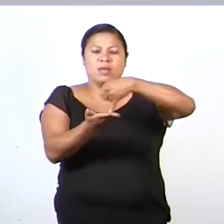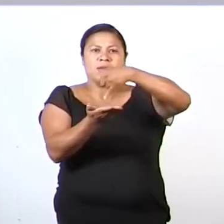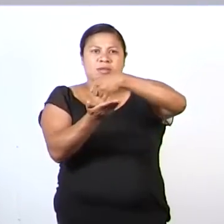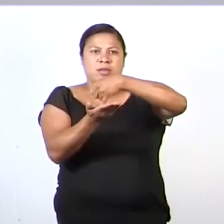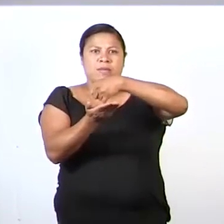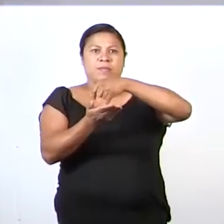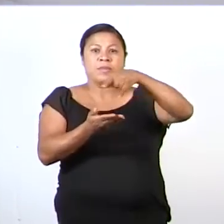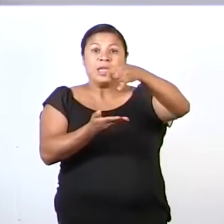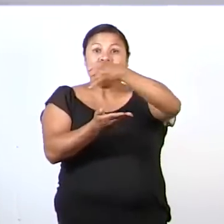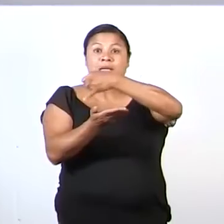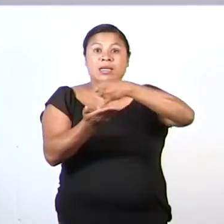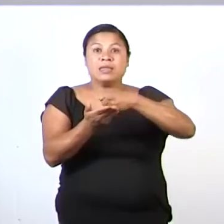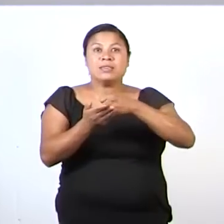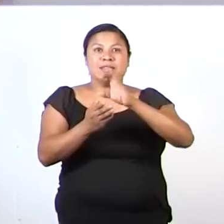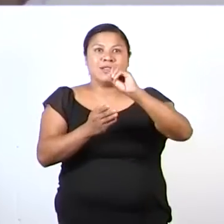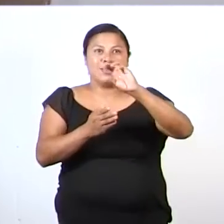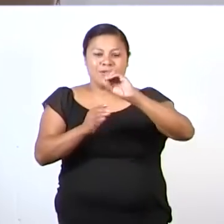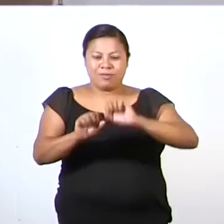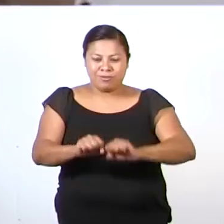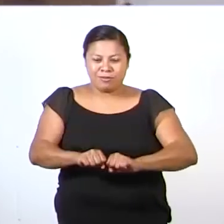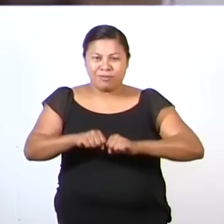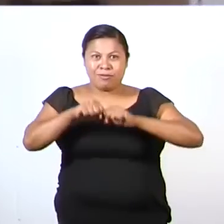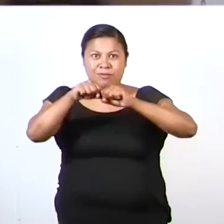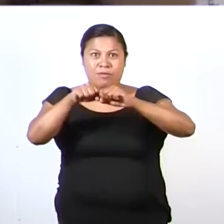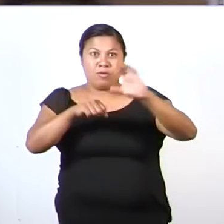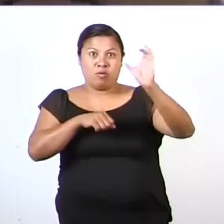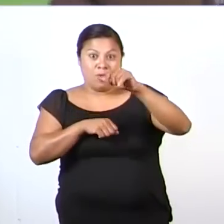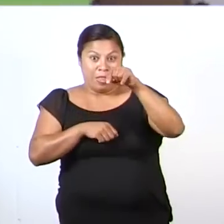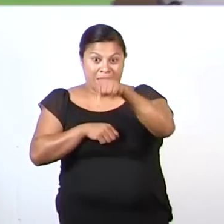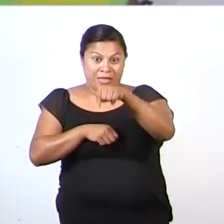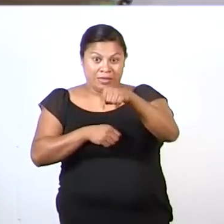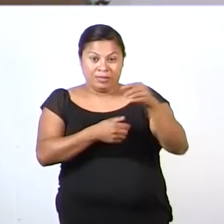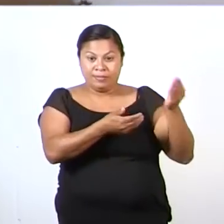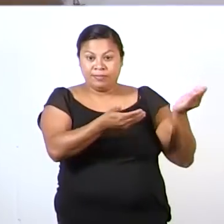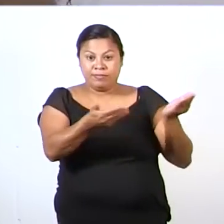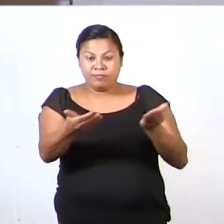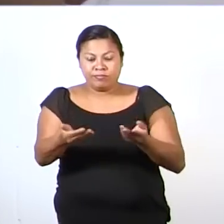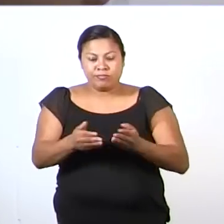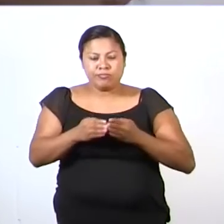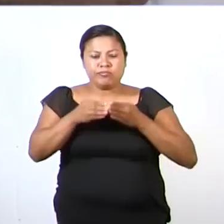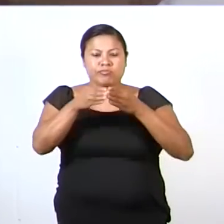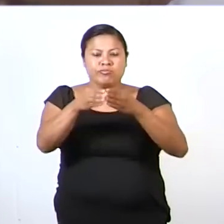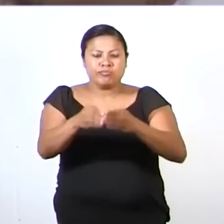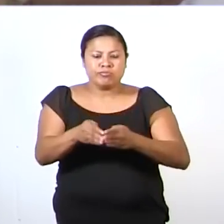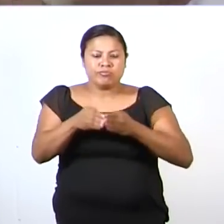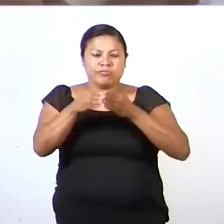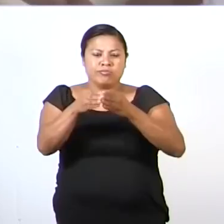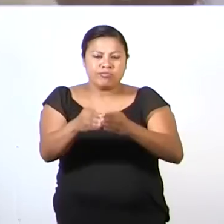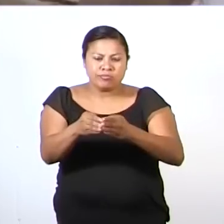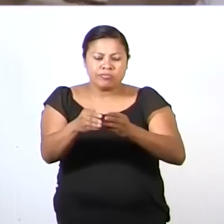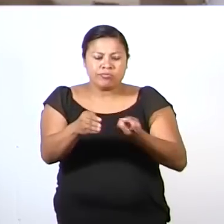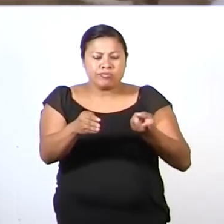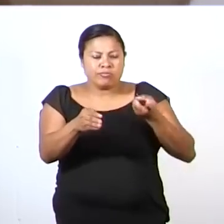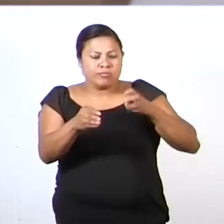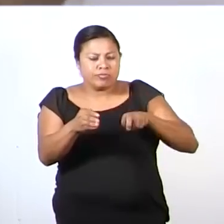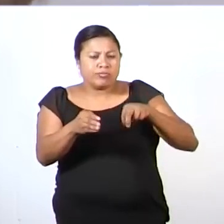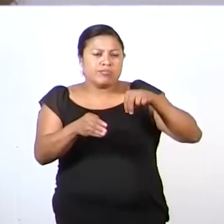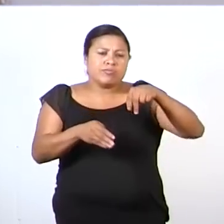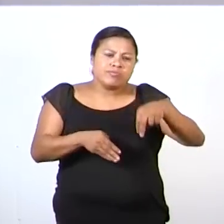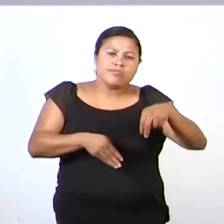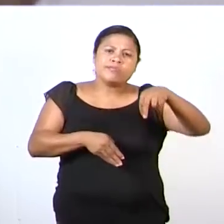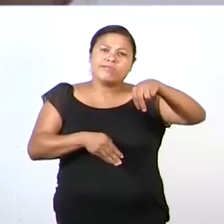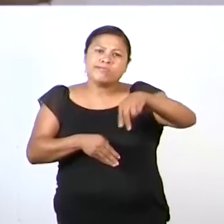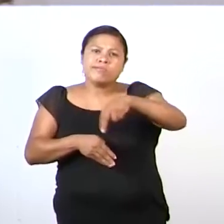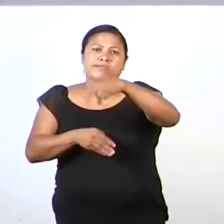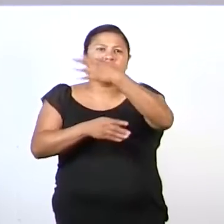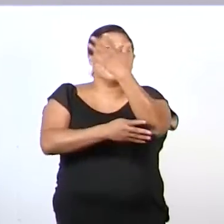Isla del Tesoro. Al llegar ahí, bajaron del barco y siguieron caminando entre la